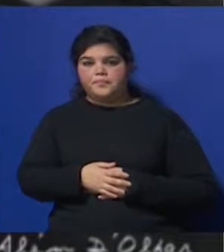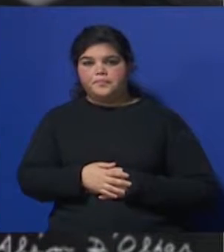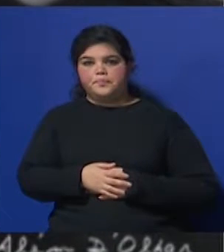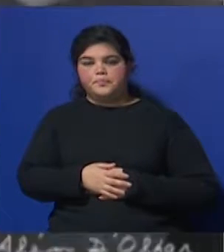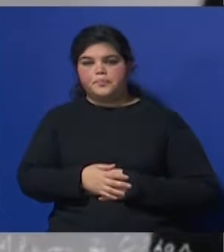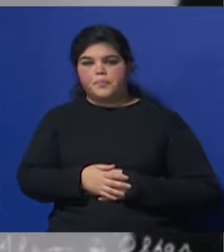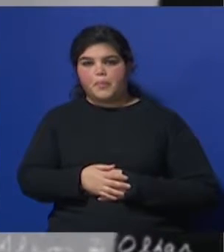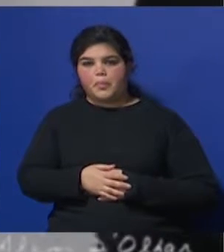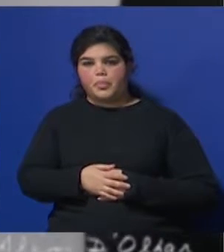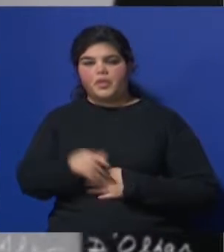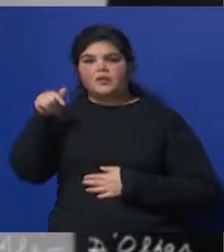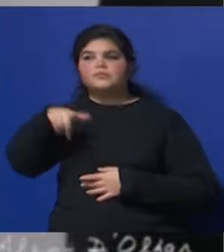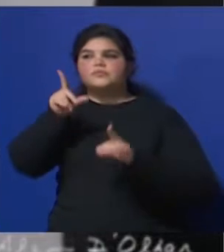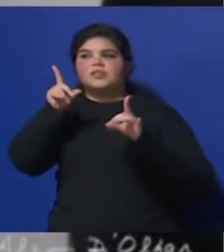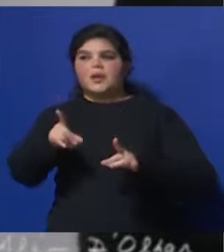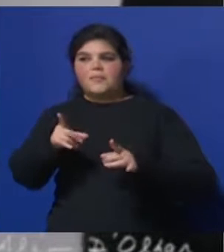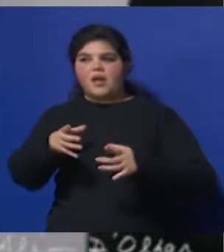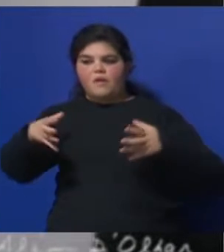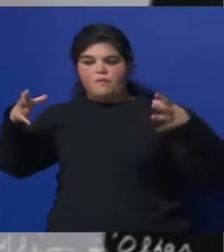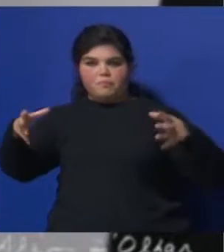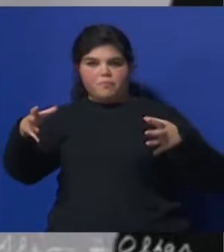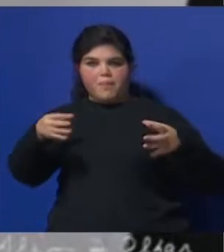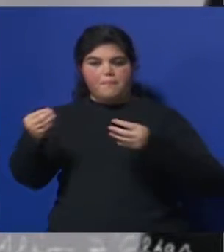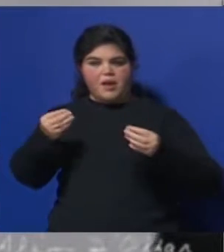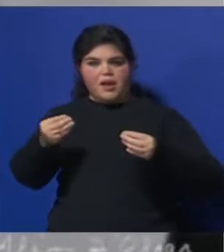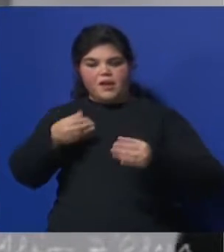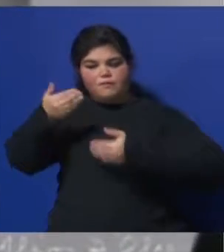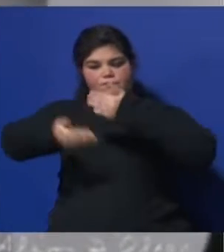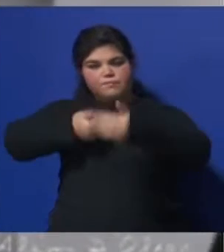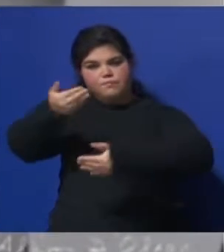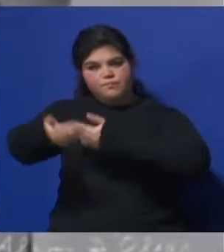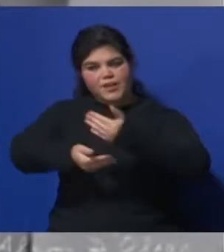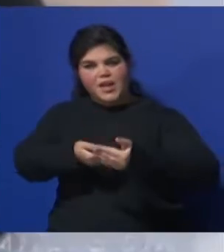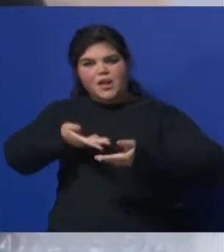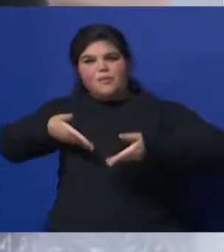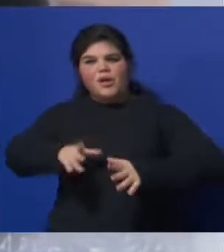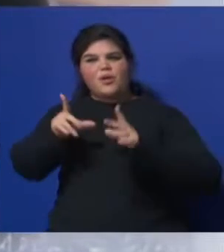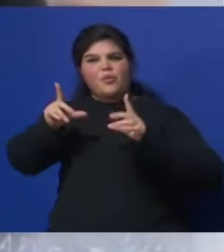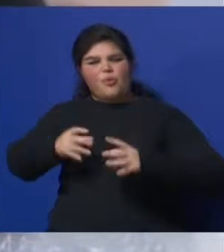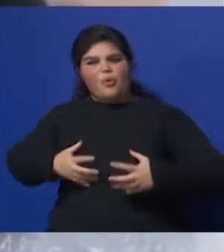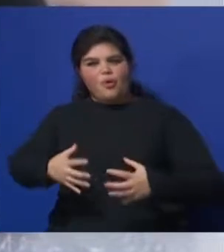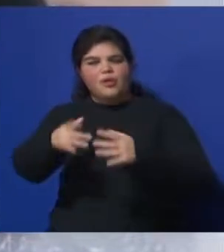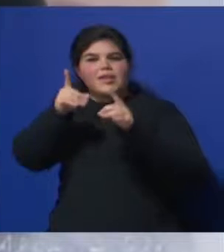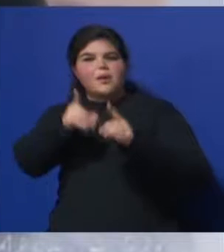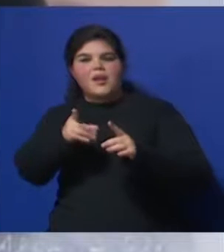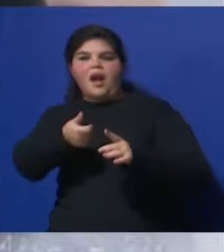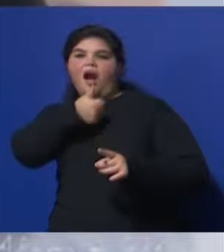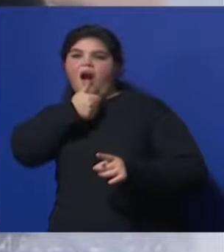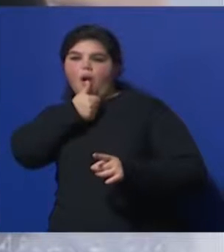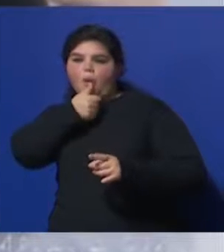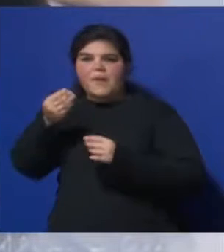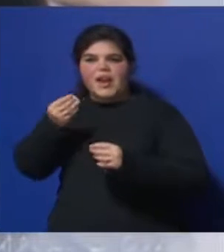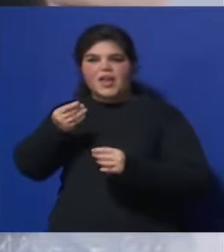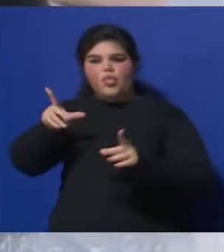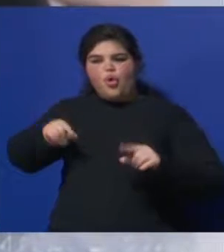tema del balón De fisioterapia Para que las mujeres Transcurran el trabajo de parto O el tema del agua Para disminuir un poco el dolor